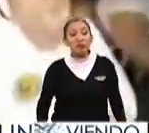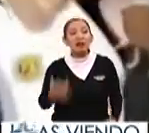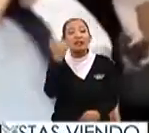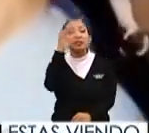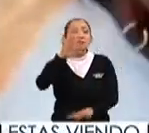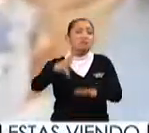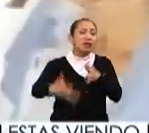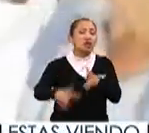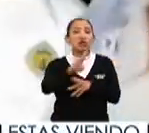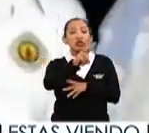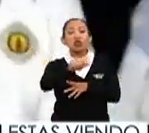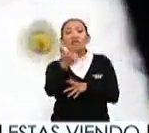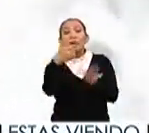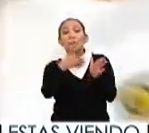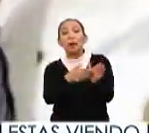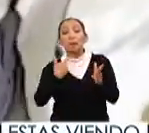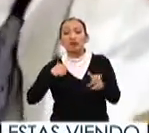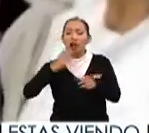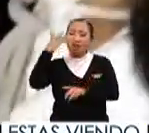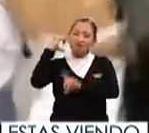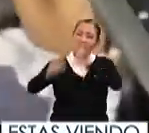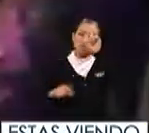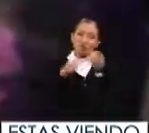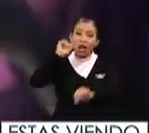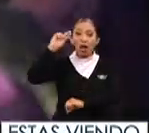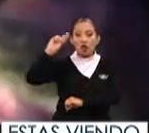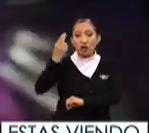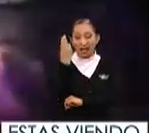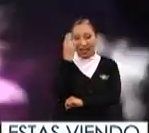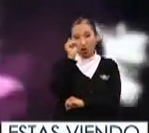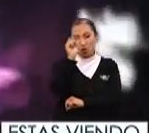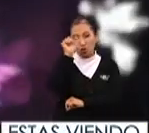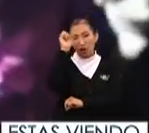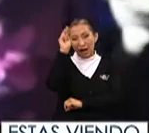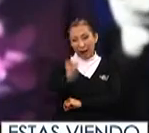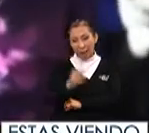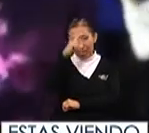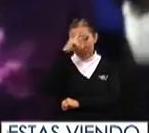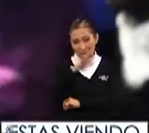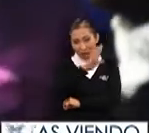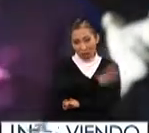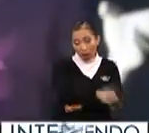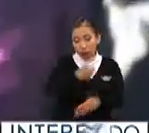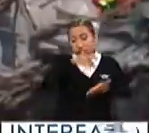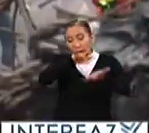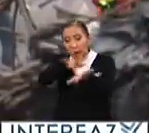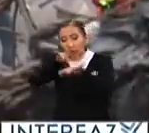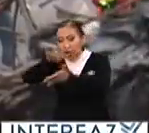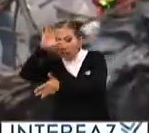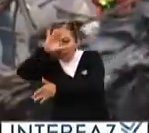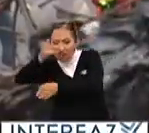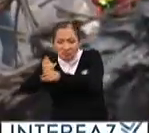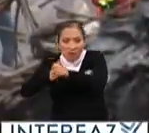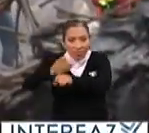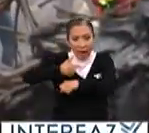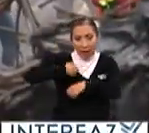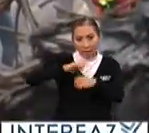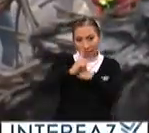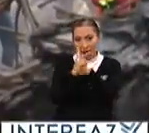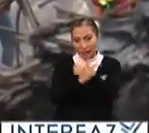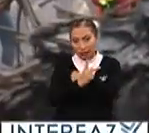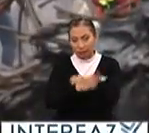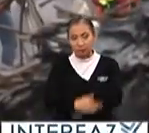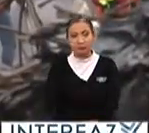y alrededor de 12 mil personas evacuadas la Universidad Nacional Autónoma de México brindó apoyo científico a este país de América